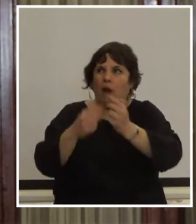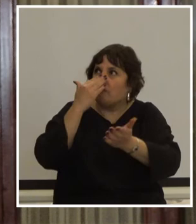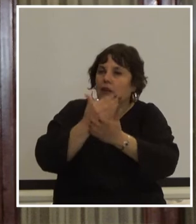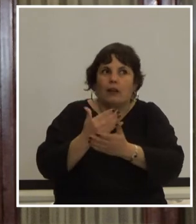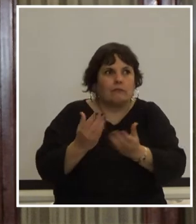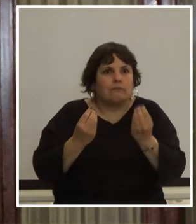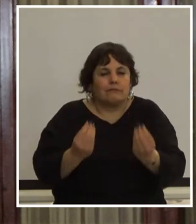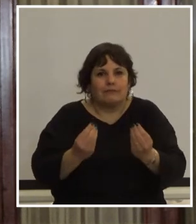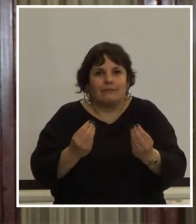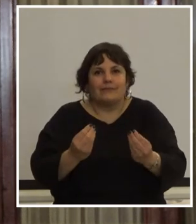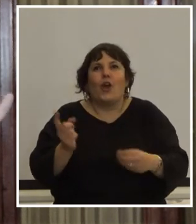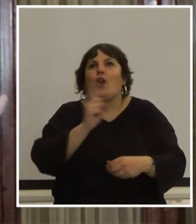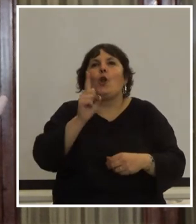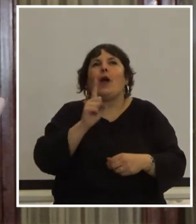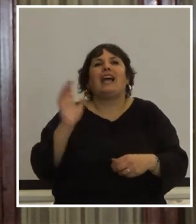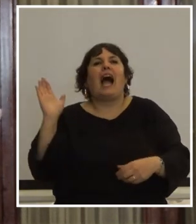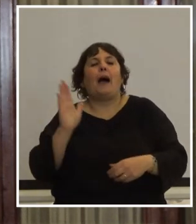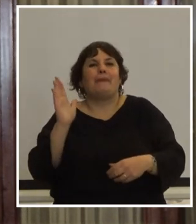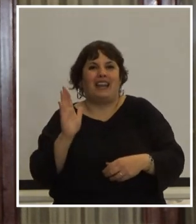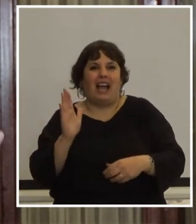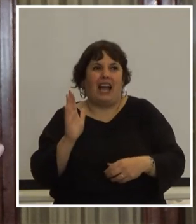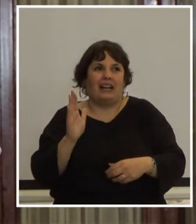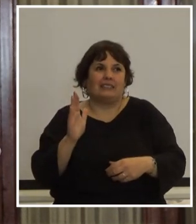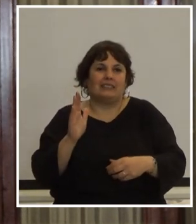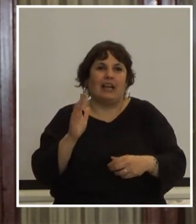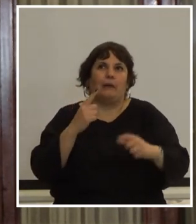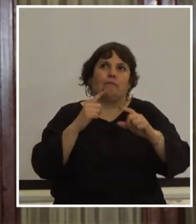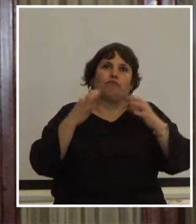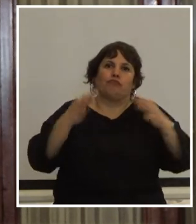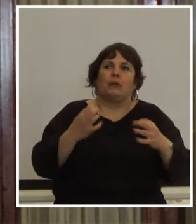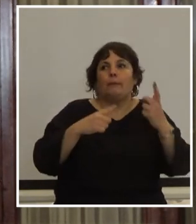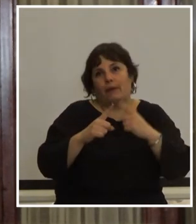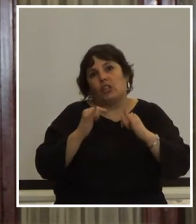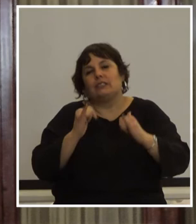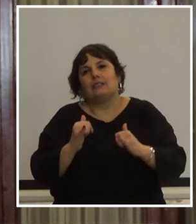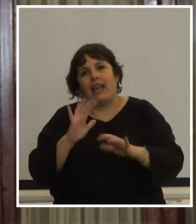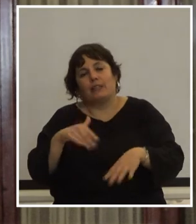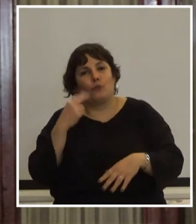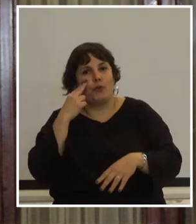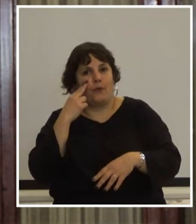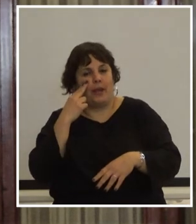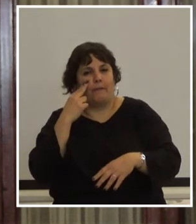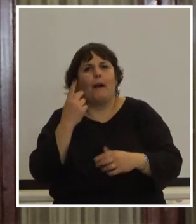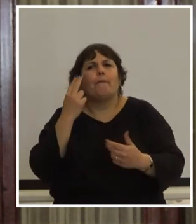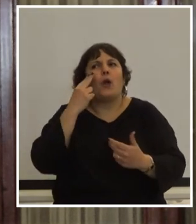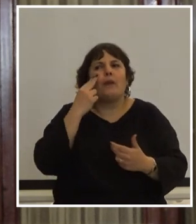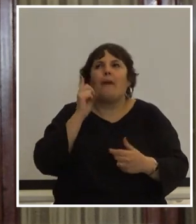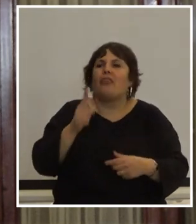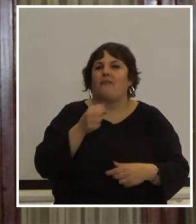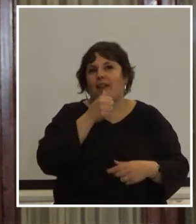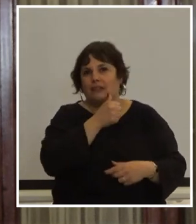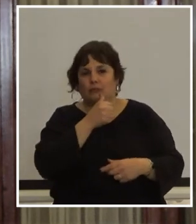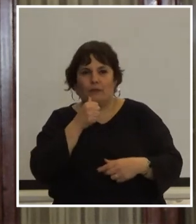terminar no es una amenaza con letras mayúsculas pero sí es un problema un problema que hay que resolver